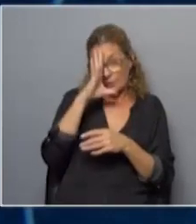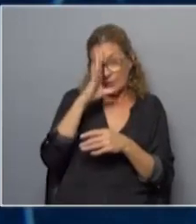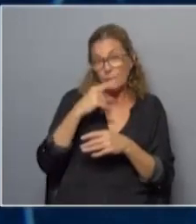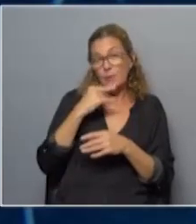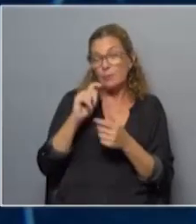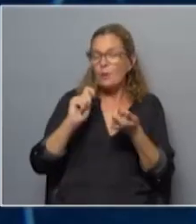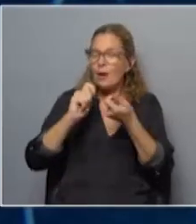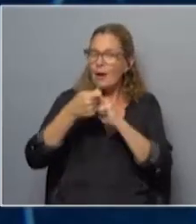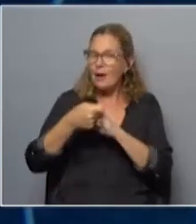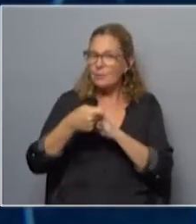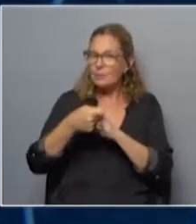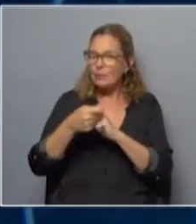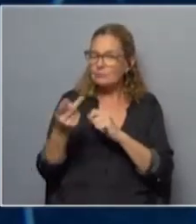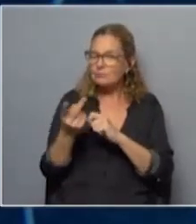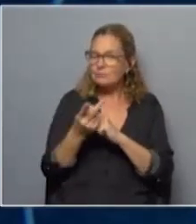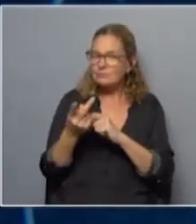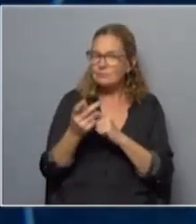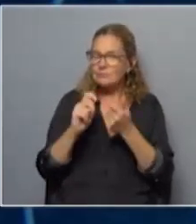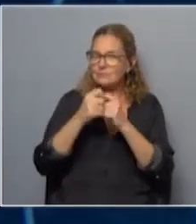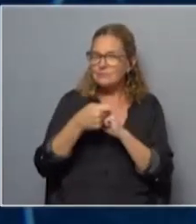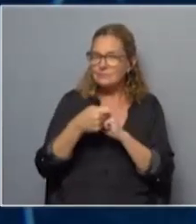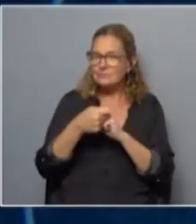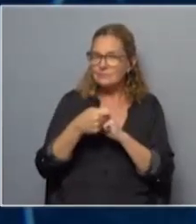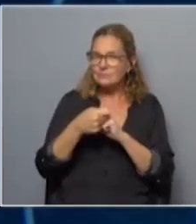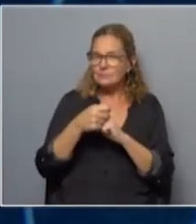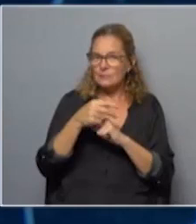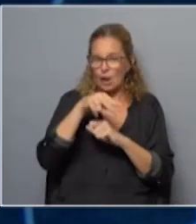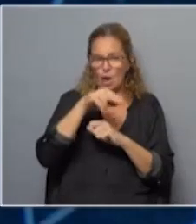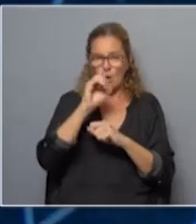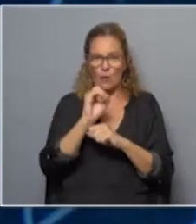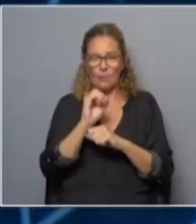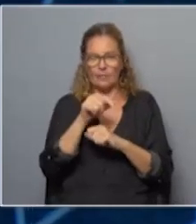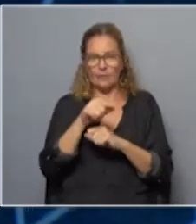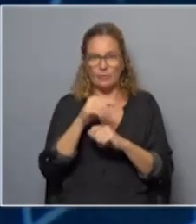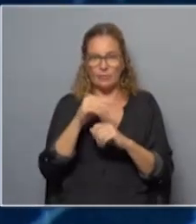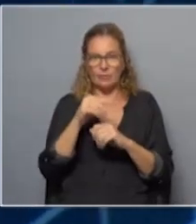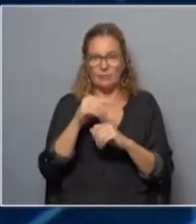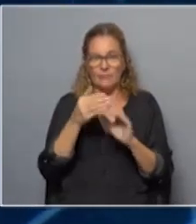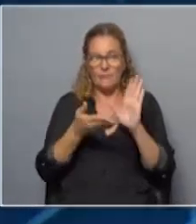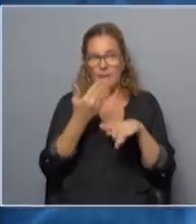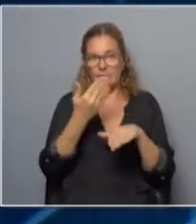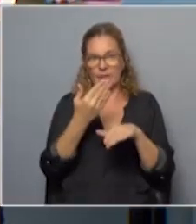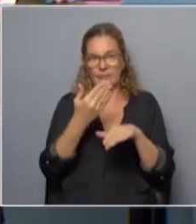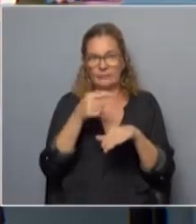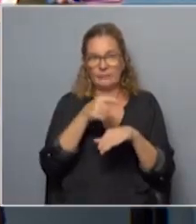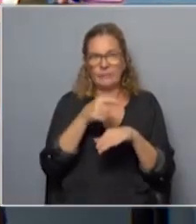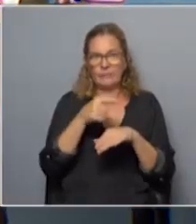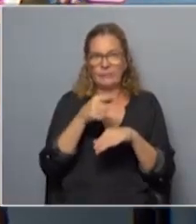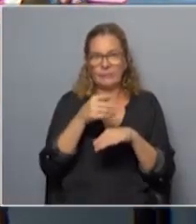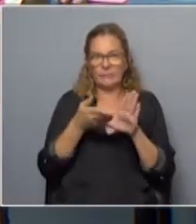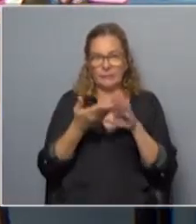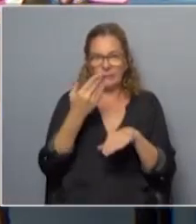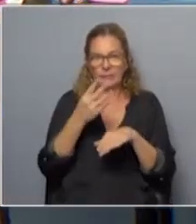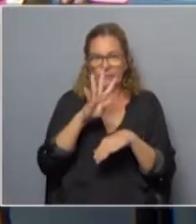cambia la correlación y pasa el no a estar desequilibrado digamos a favor del no en un porcentaje